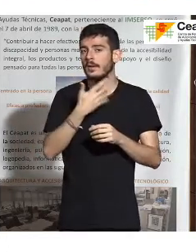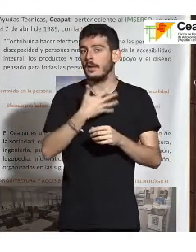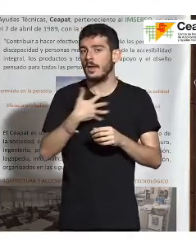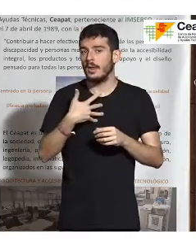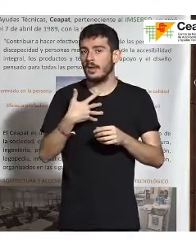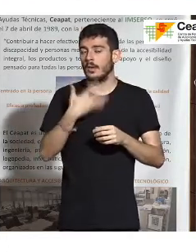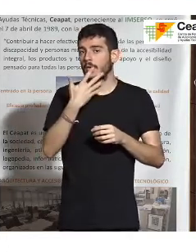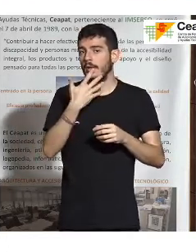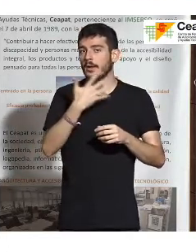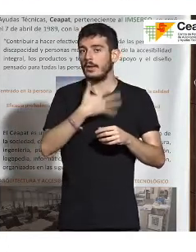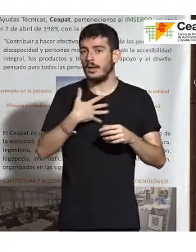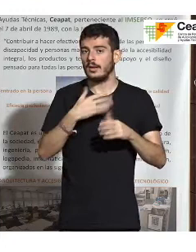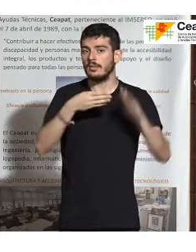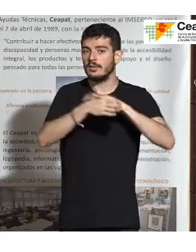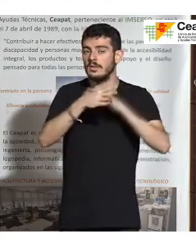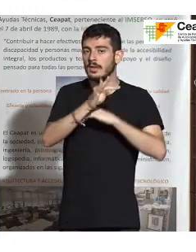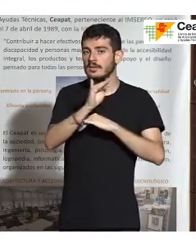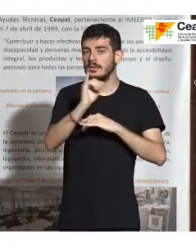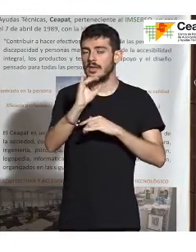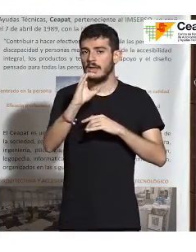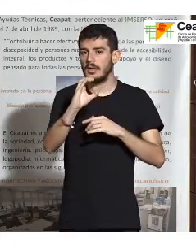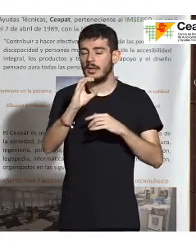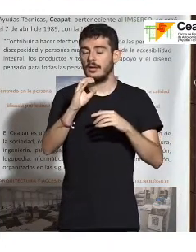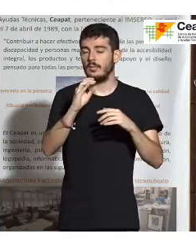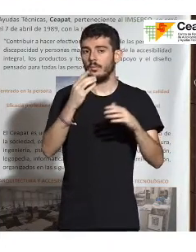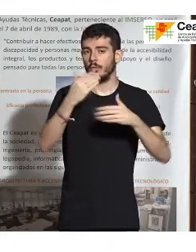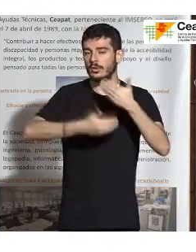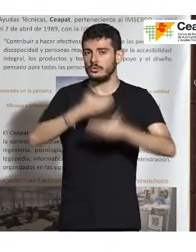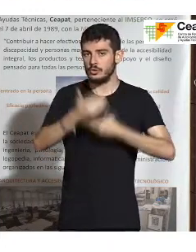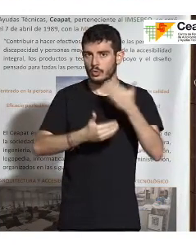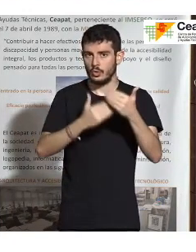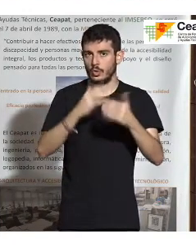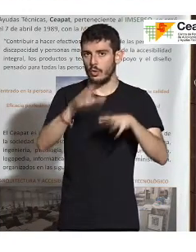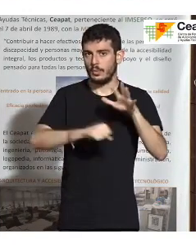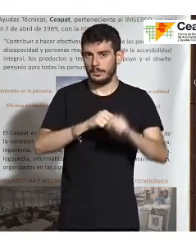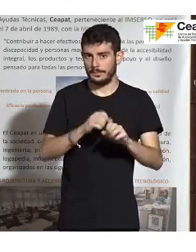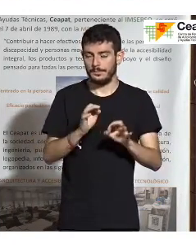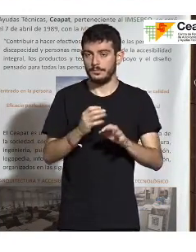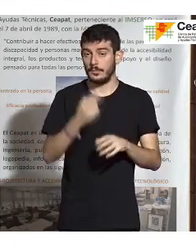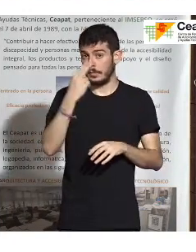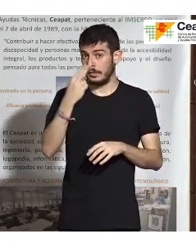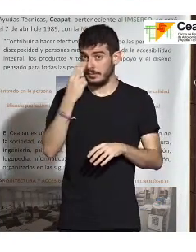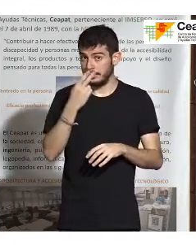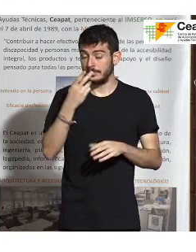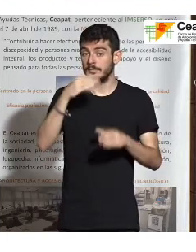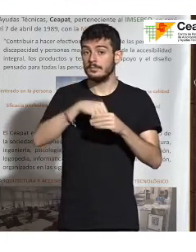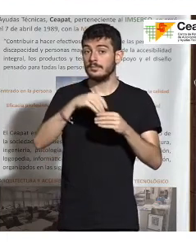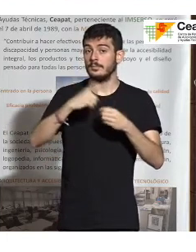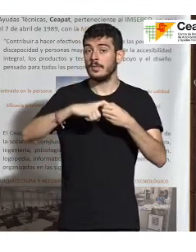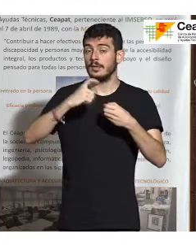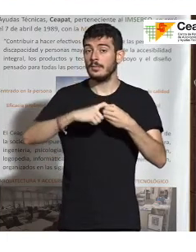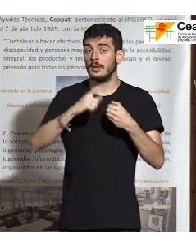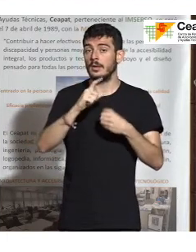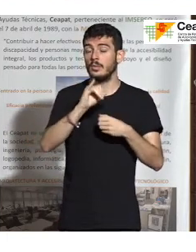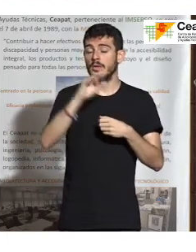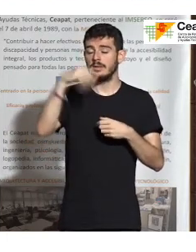accesibilidad TIC en sus procesos de compra. Muy interesante. En ella participan Loic Martínez Norman, que es uno de los padres de